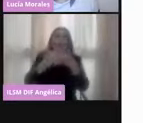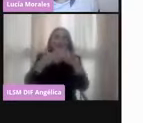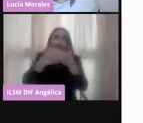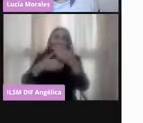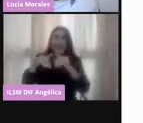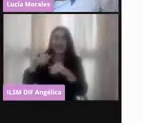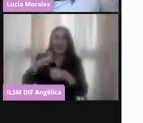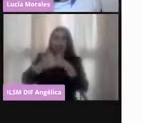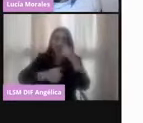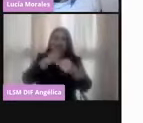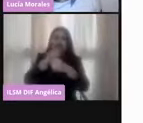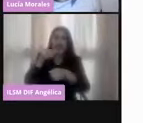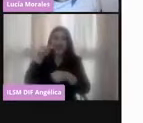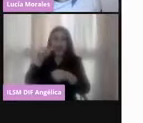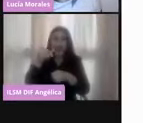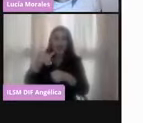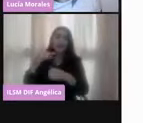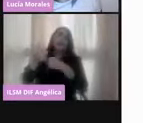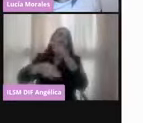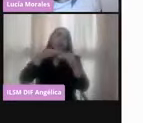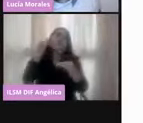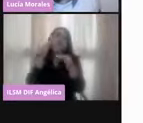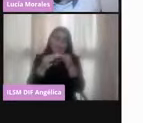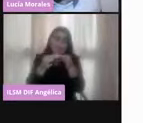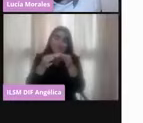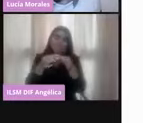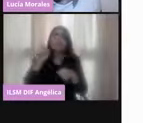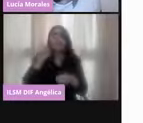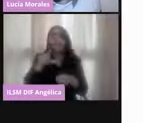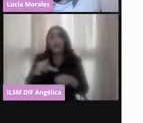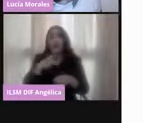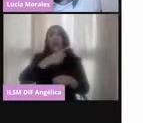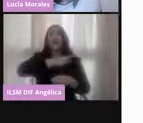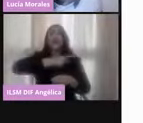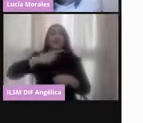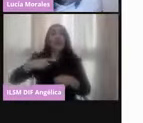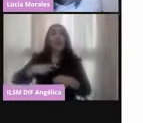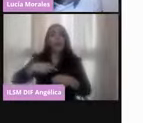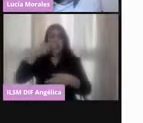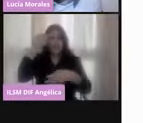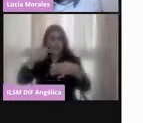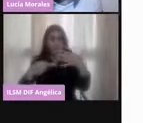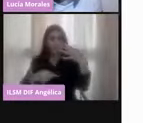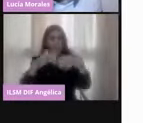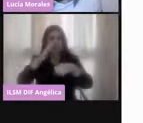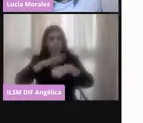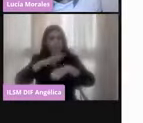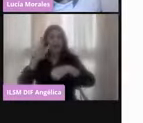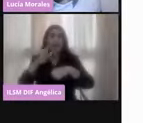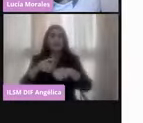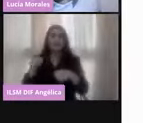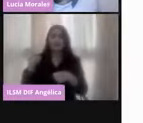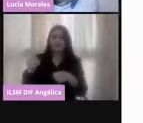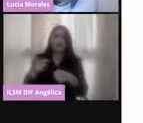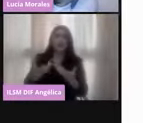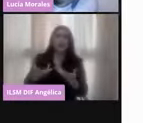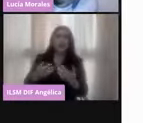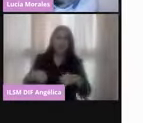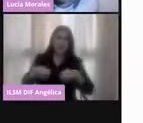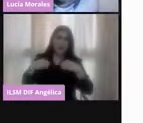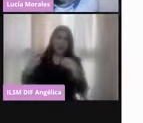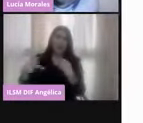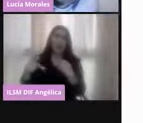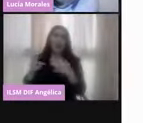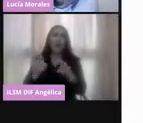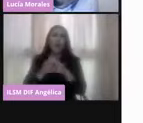más por eso, ¿no? Pero además se debe de cumplir con los siguientes requisitos, que es tener un modo honesto de vida, que es estar inscrito en el registro